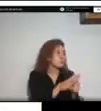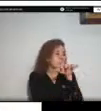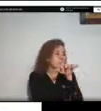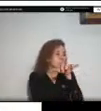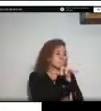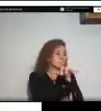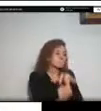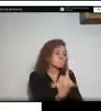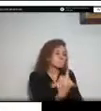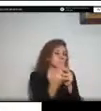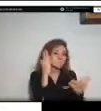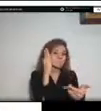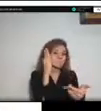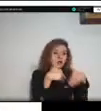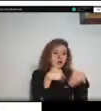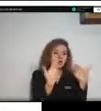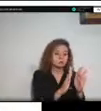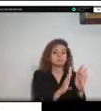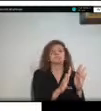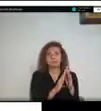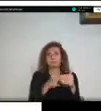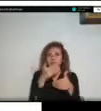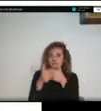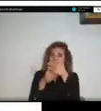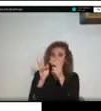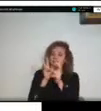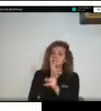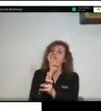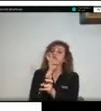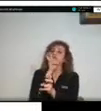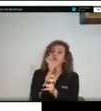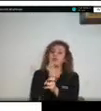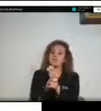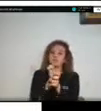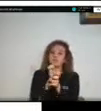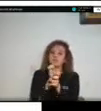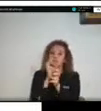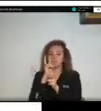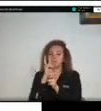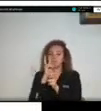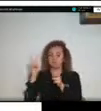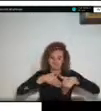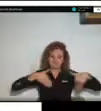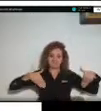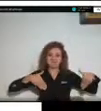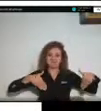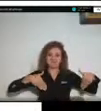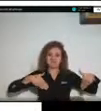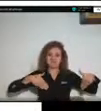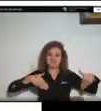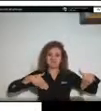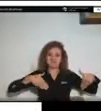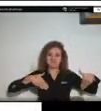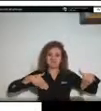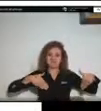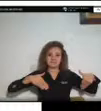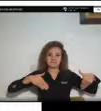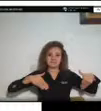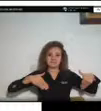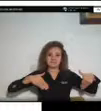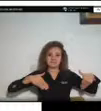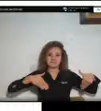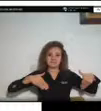resumir en este slide que ustedes están viendo en pantalla donde arrancamos pues por recibir un reporte de una posible